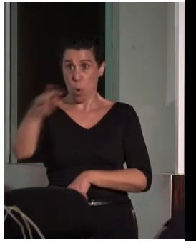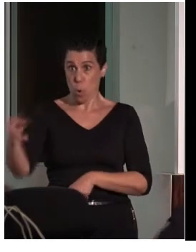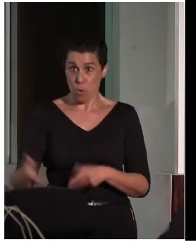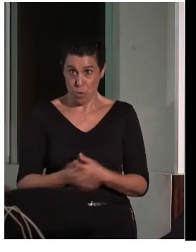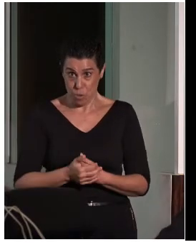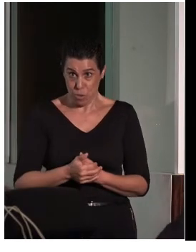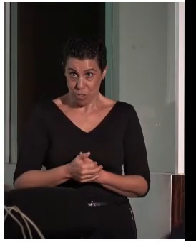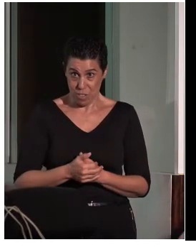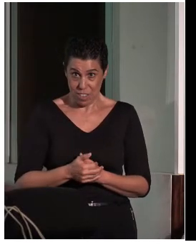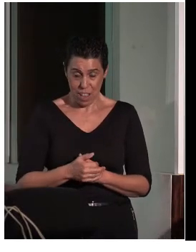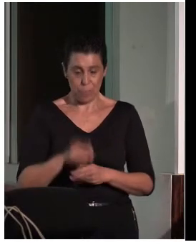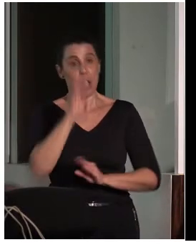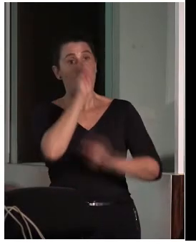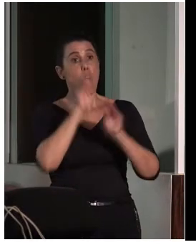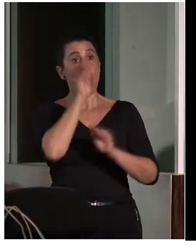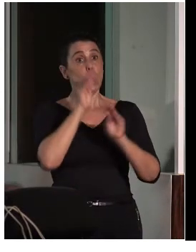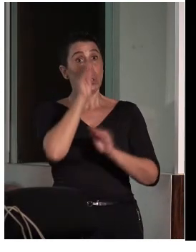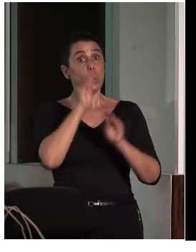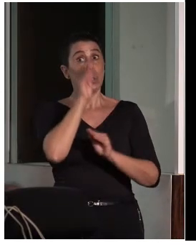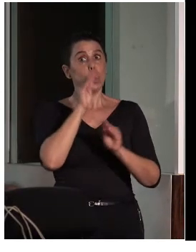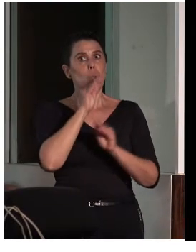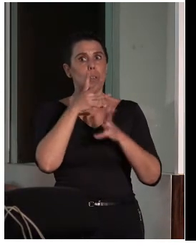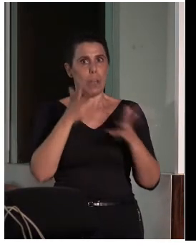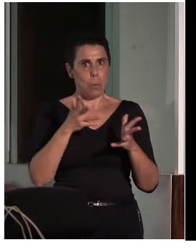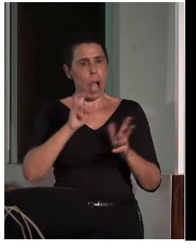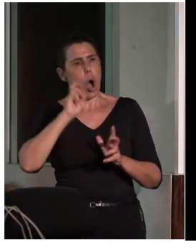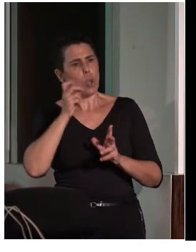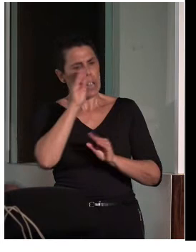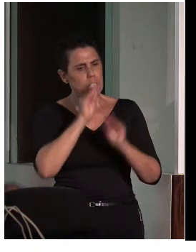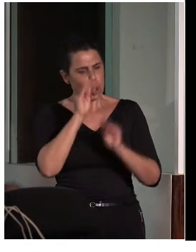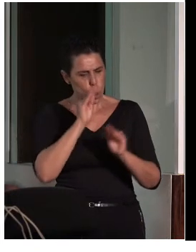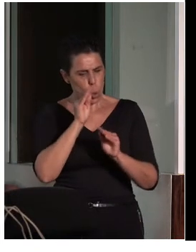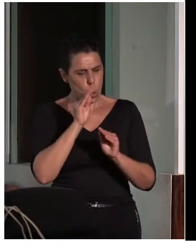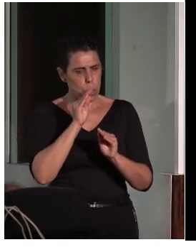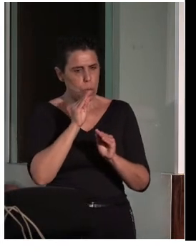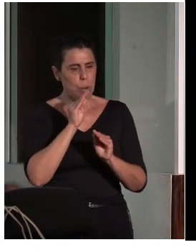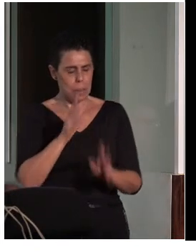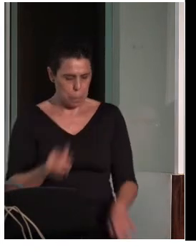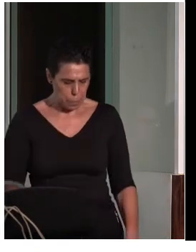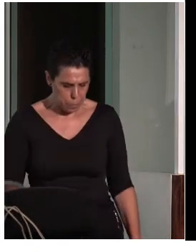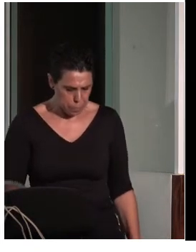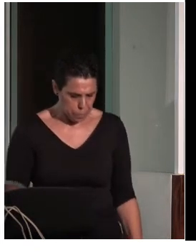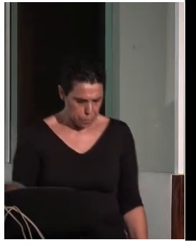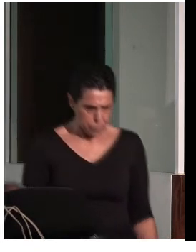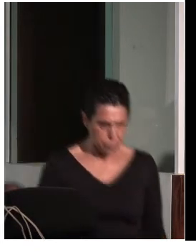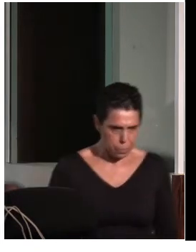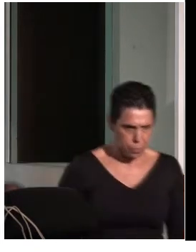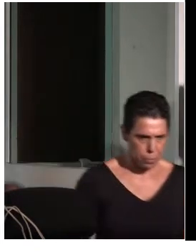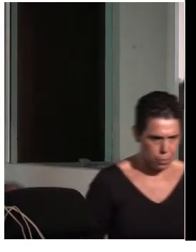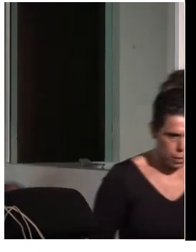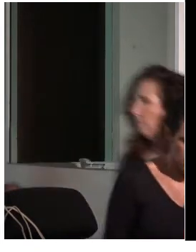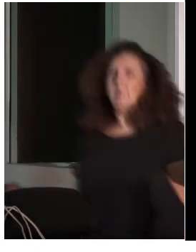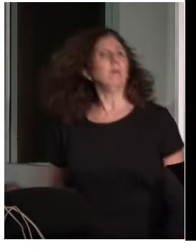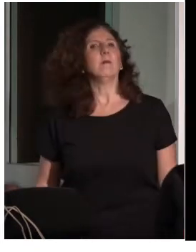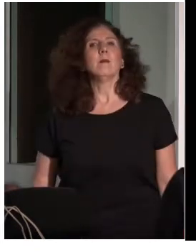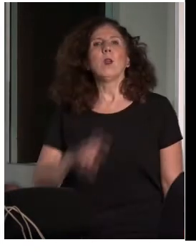Estas serían las soluciones. Pero tenemos otras soluciones que se han ido desarrollando en la casa, dentro de la Fundación ONCE,